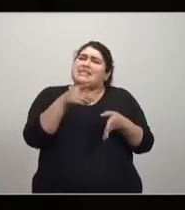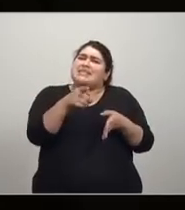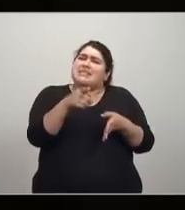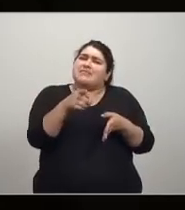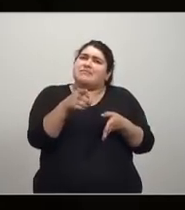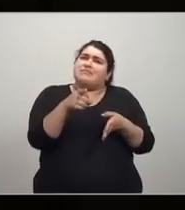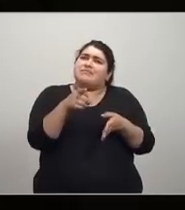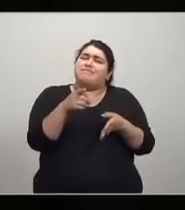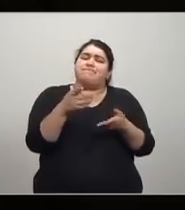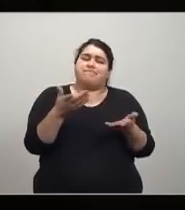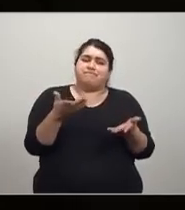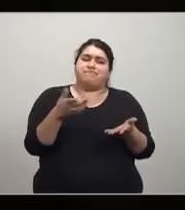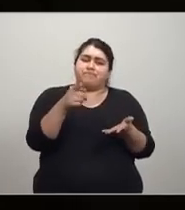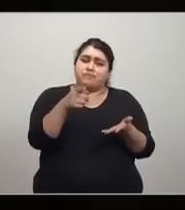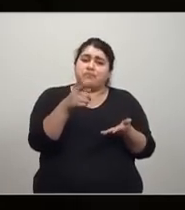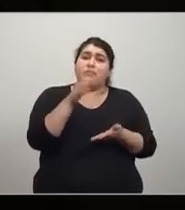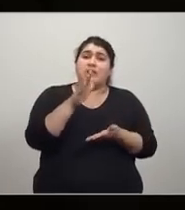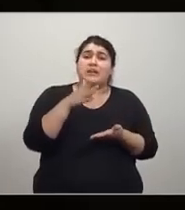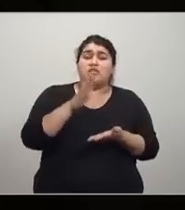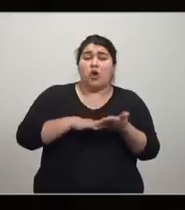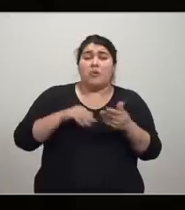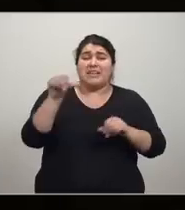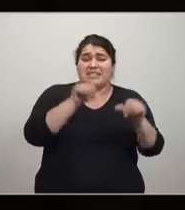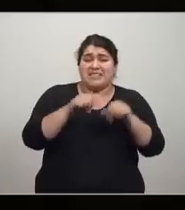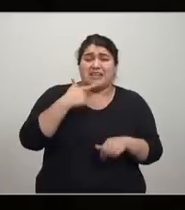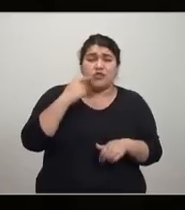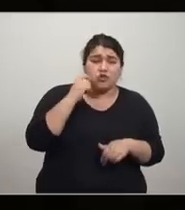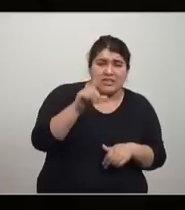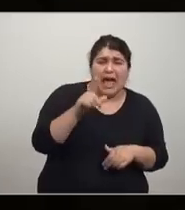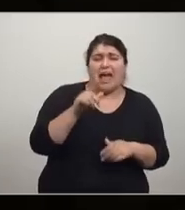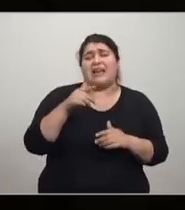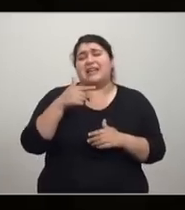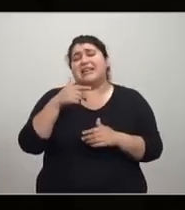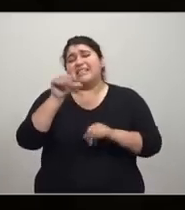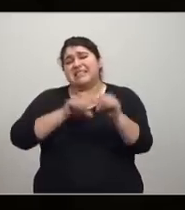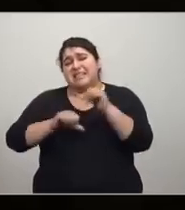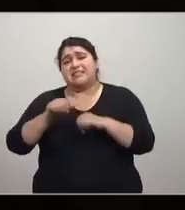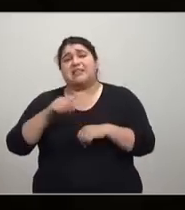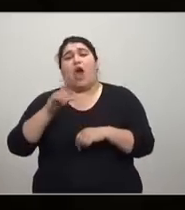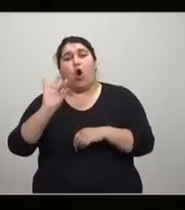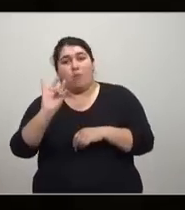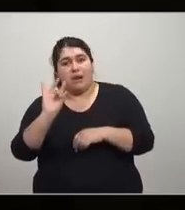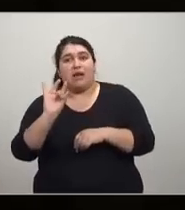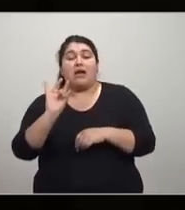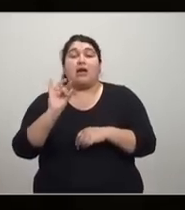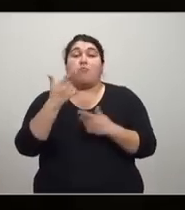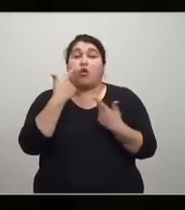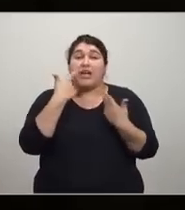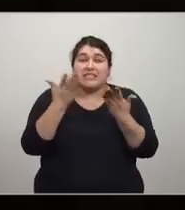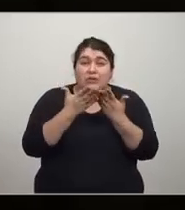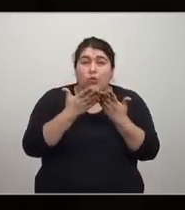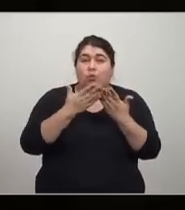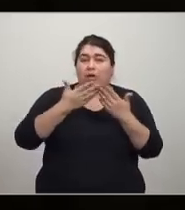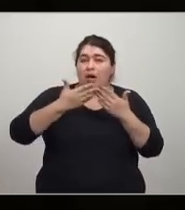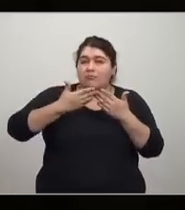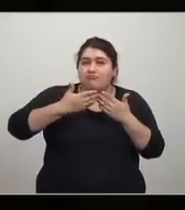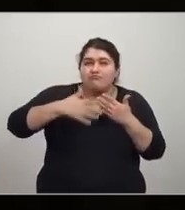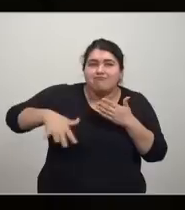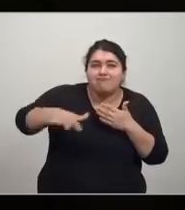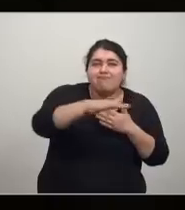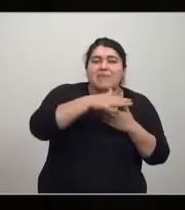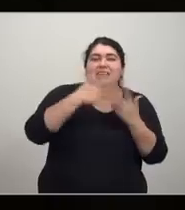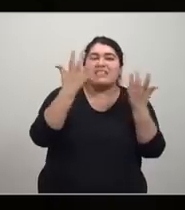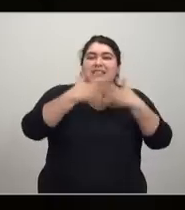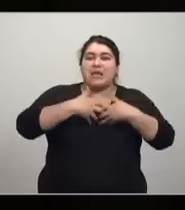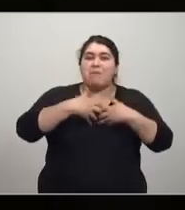debemos recurrir mucho a las ciencias sociales, a las ciencias de complejidad, porque nuestro gesto de estudio, la sociedad humana, es lo que en ciencias de complejidad se llama un